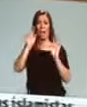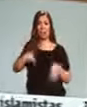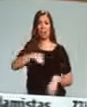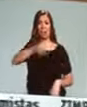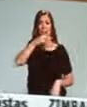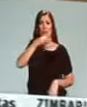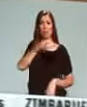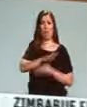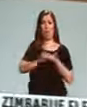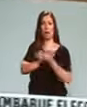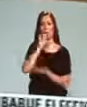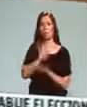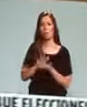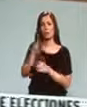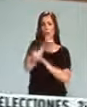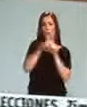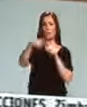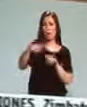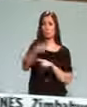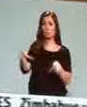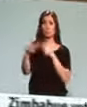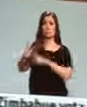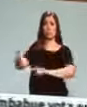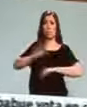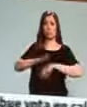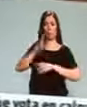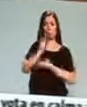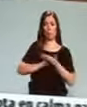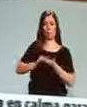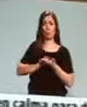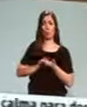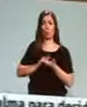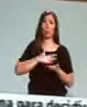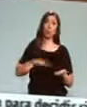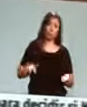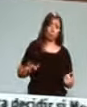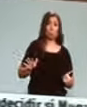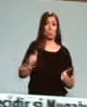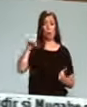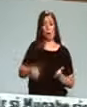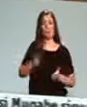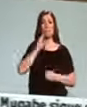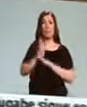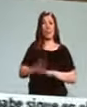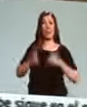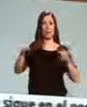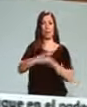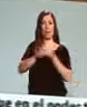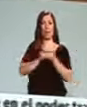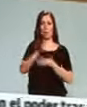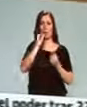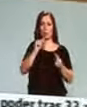para debatir con serenidad los problemas que los españoles nos encomiendan. En efecto, traer al Parlamento debates